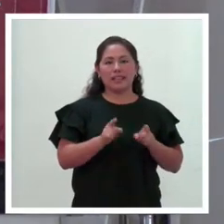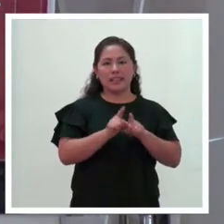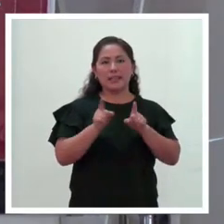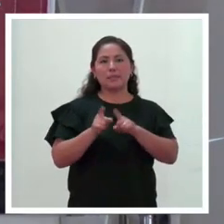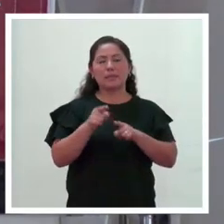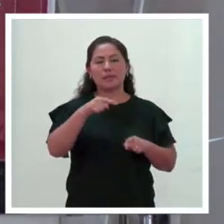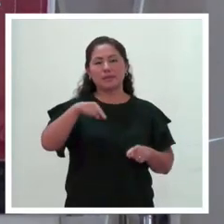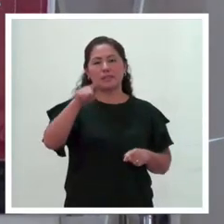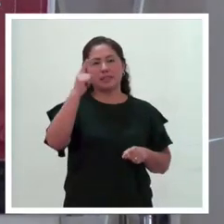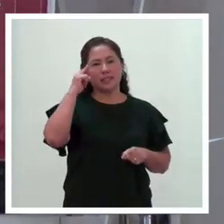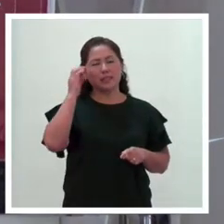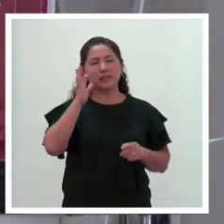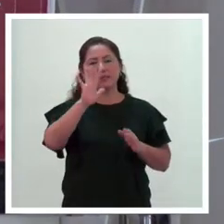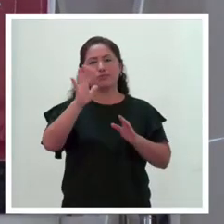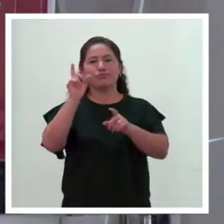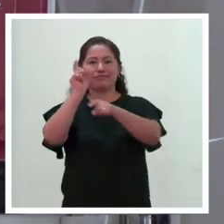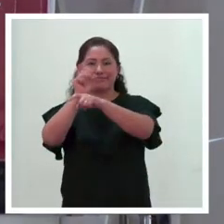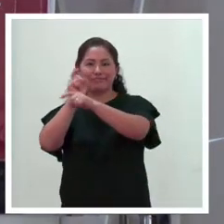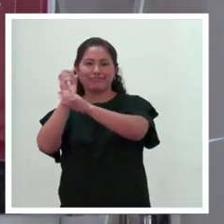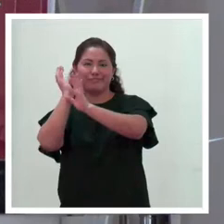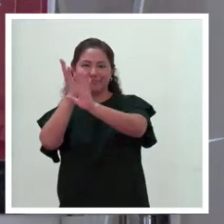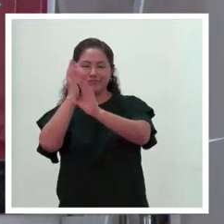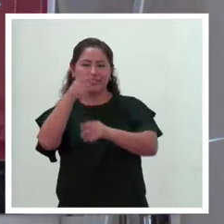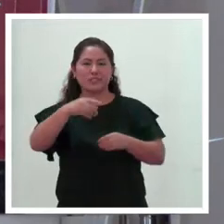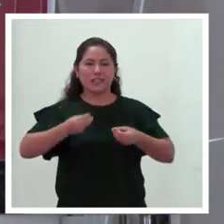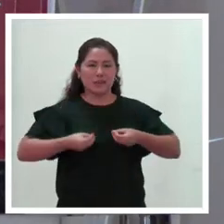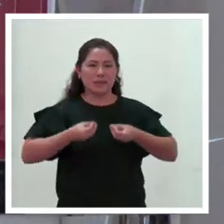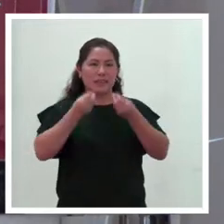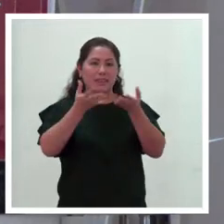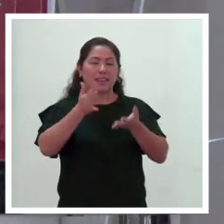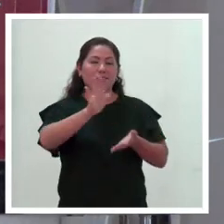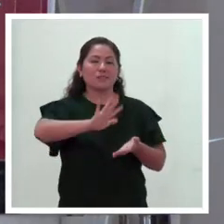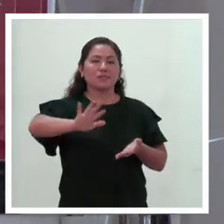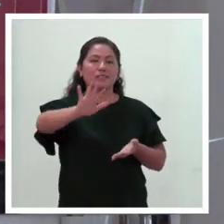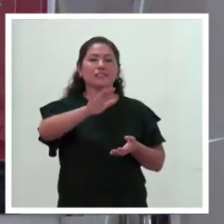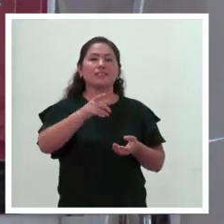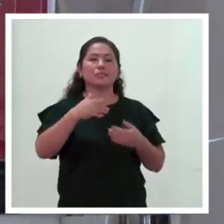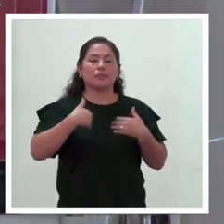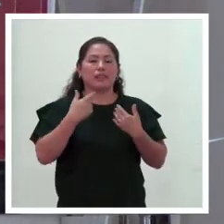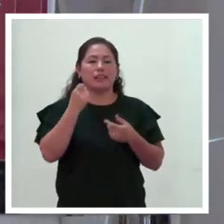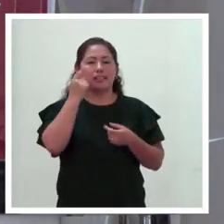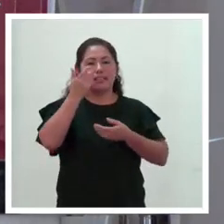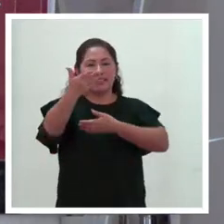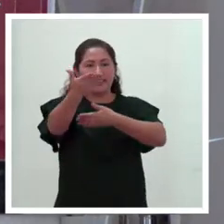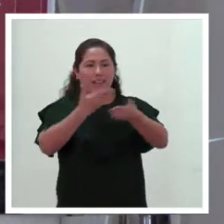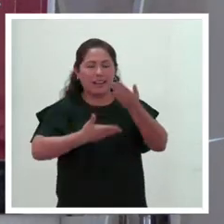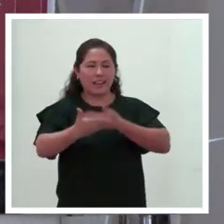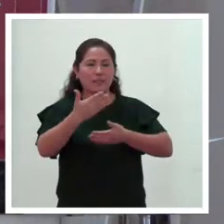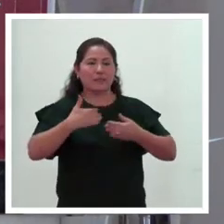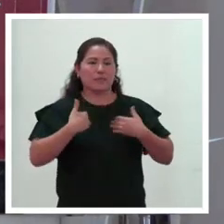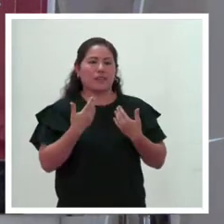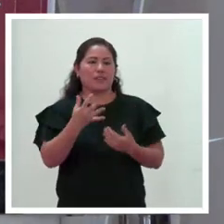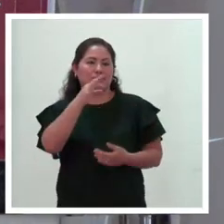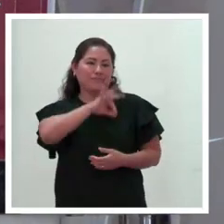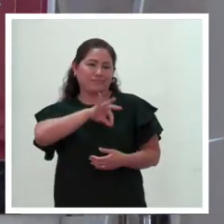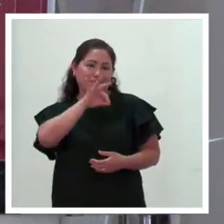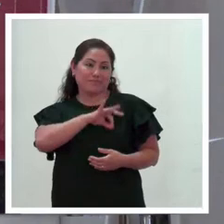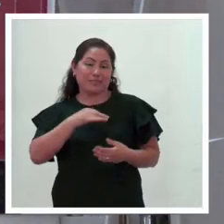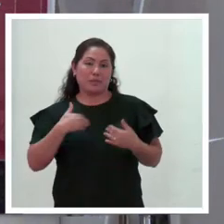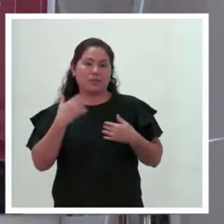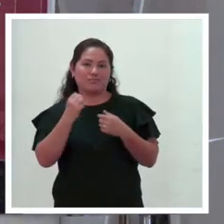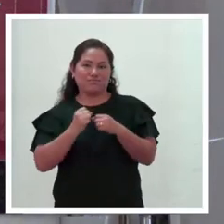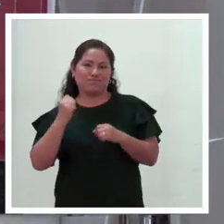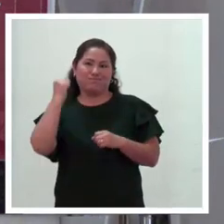porque estamos seguros que la capacitación y brindar este tipo de espacios en donde hay intercambio nos va a servir para empoderarnos más.